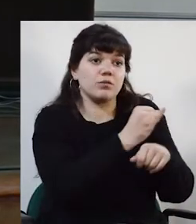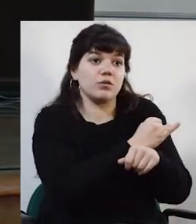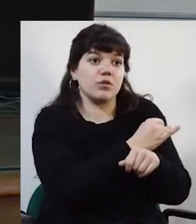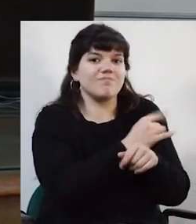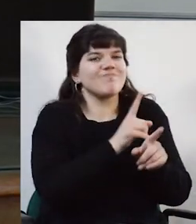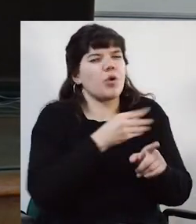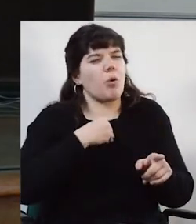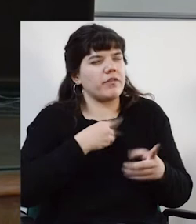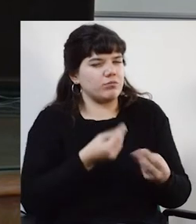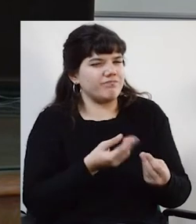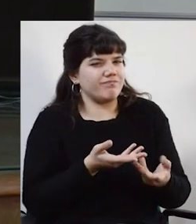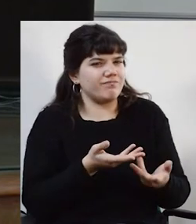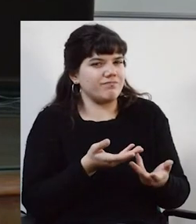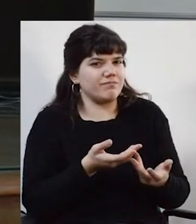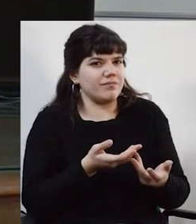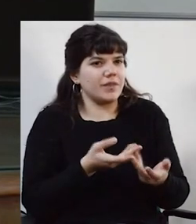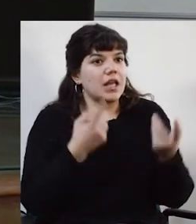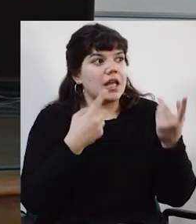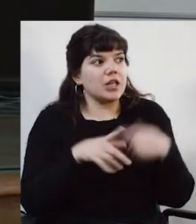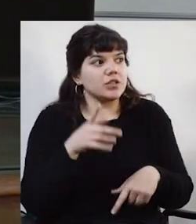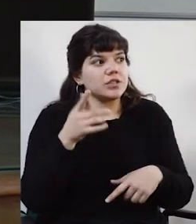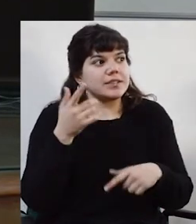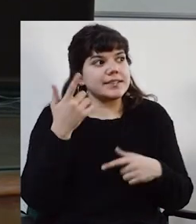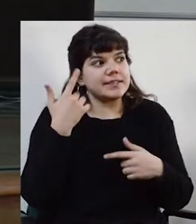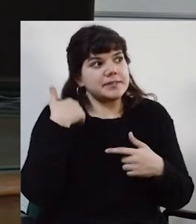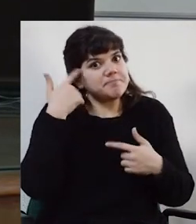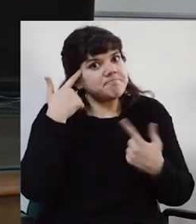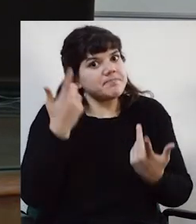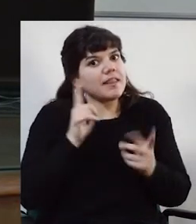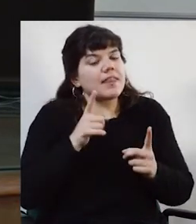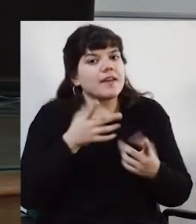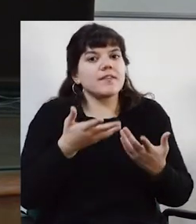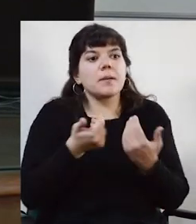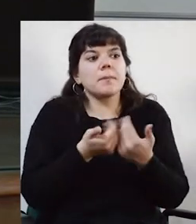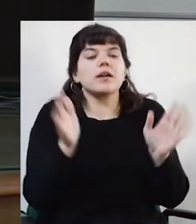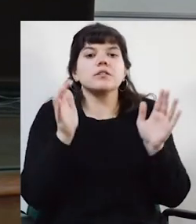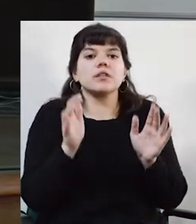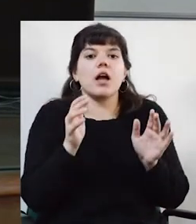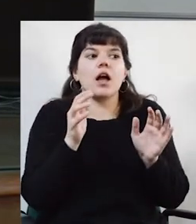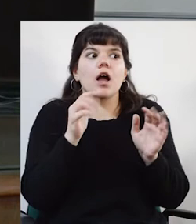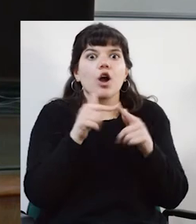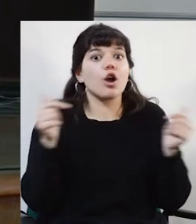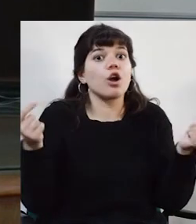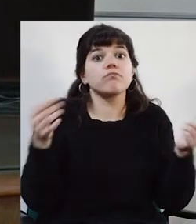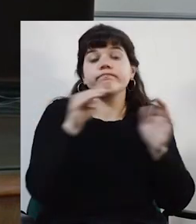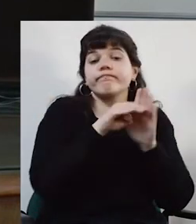no son muy confiables. De hecho, entonces deberíamos empezar a tener elementos